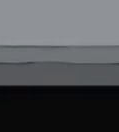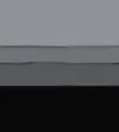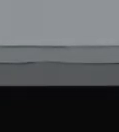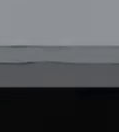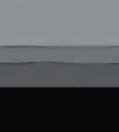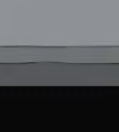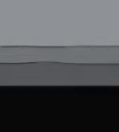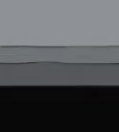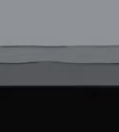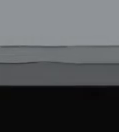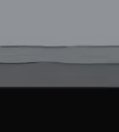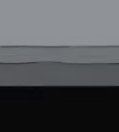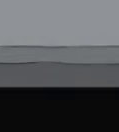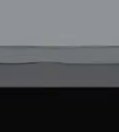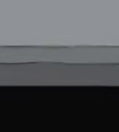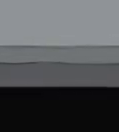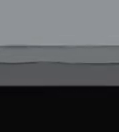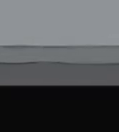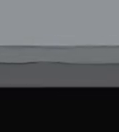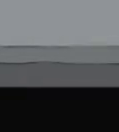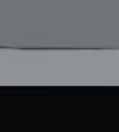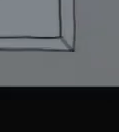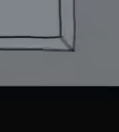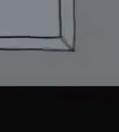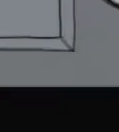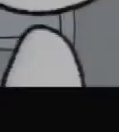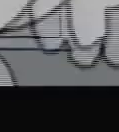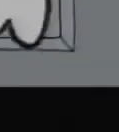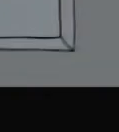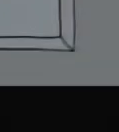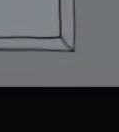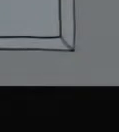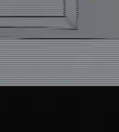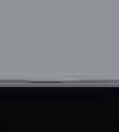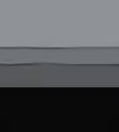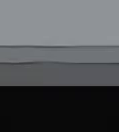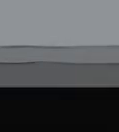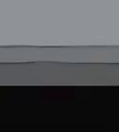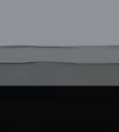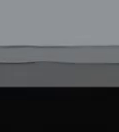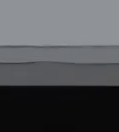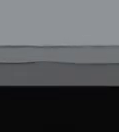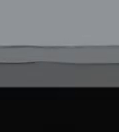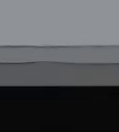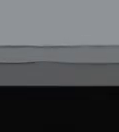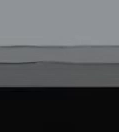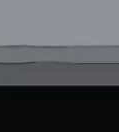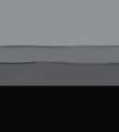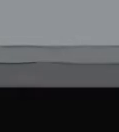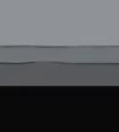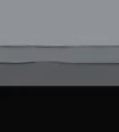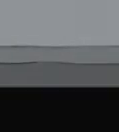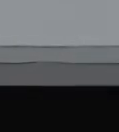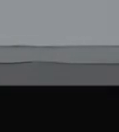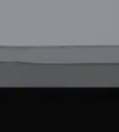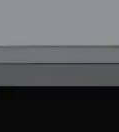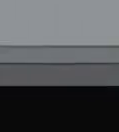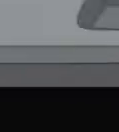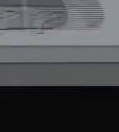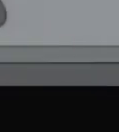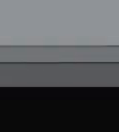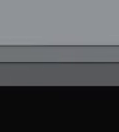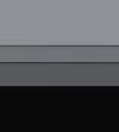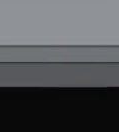comienza la pandemia. Una vez en casa, la persona ya está contagiada y a su vez empieza a contagiar a sus seres